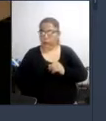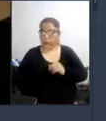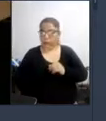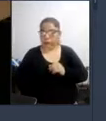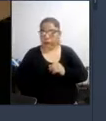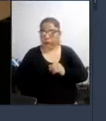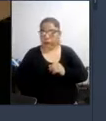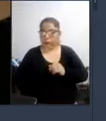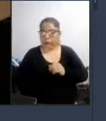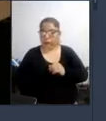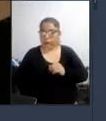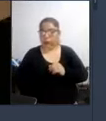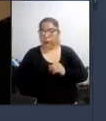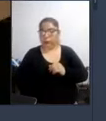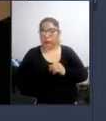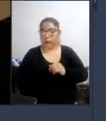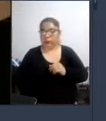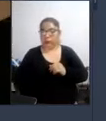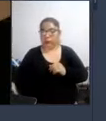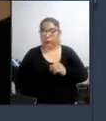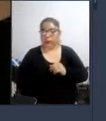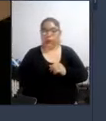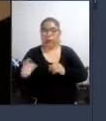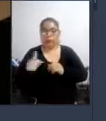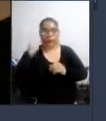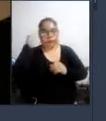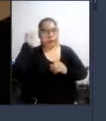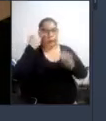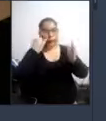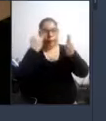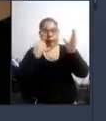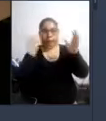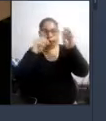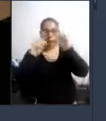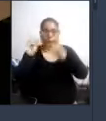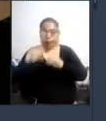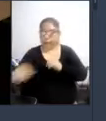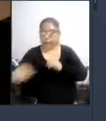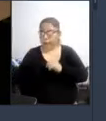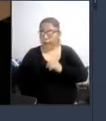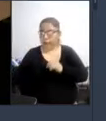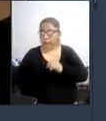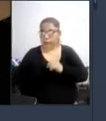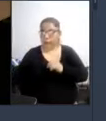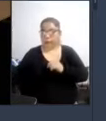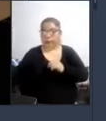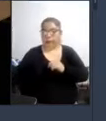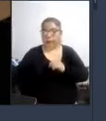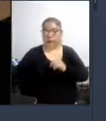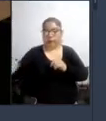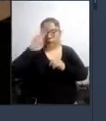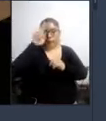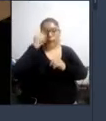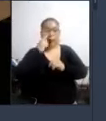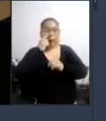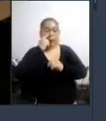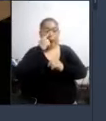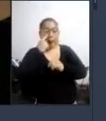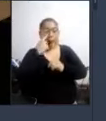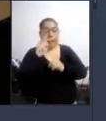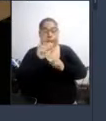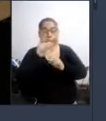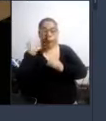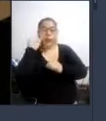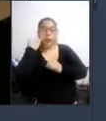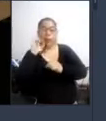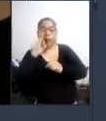en la inteligencia y en la creatividad de los peruanos por otro lado hay una serie de instituciones